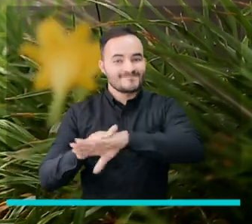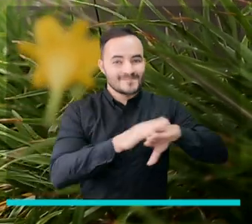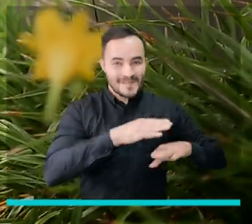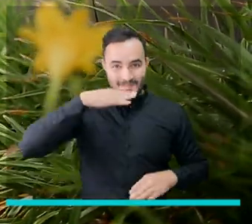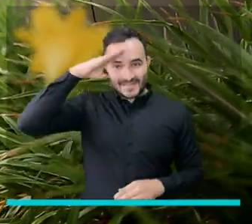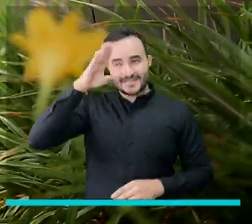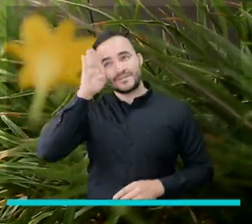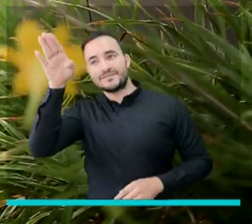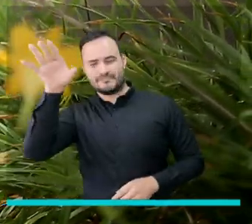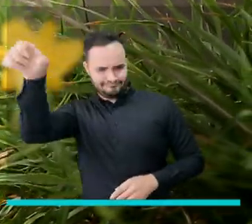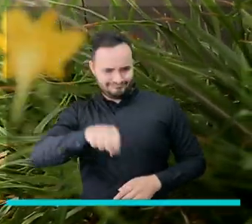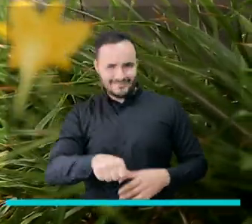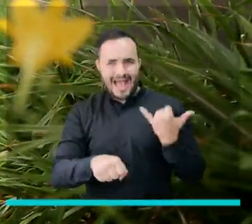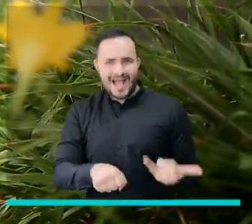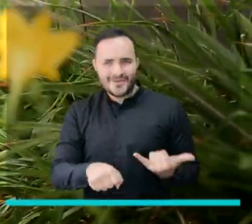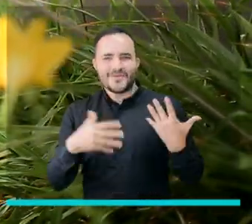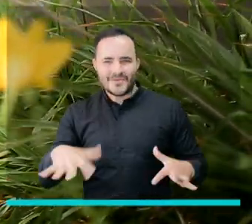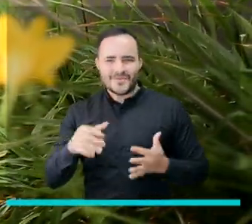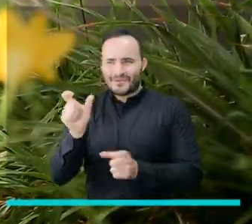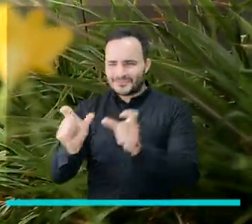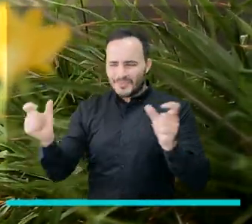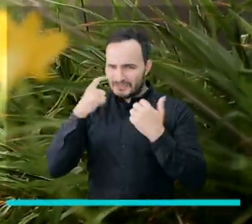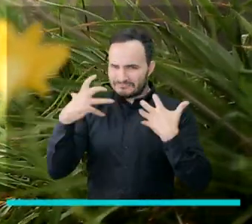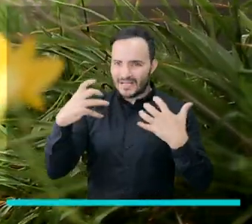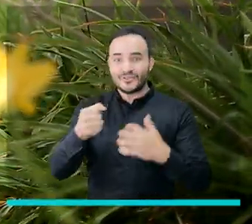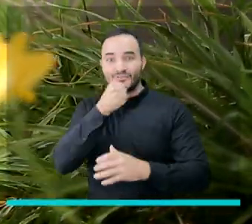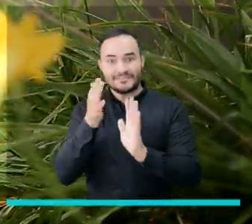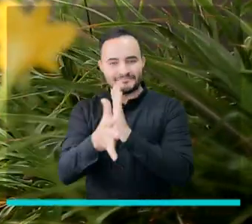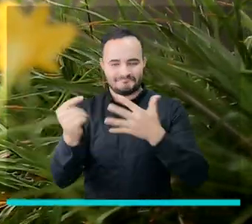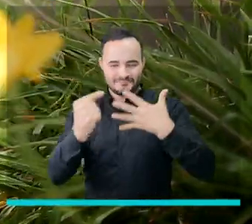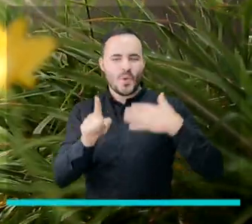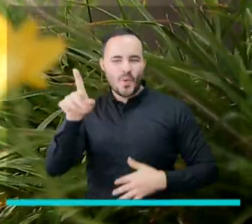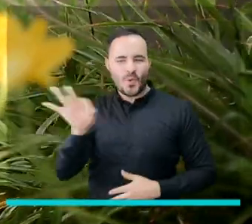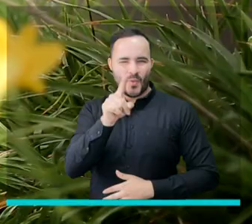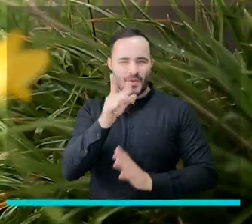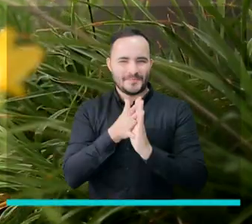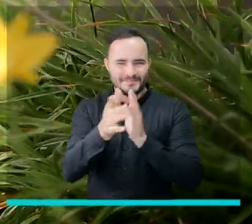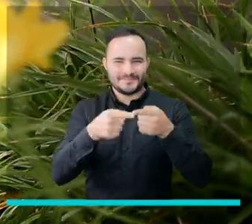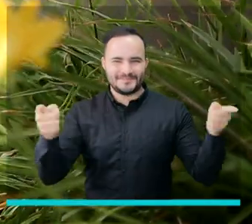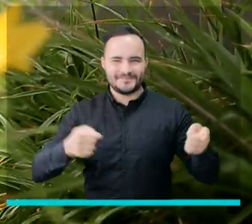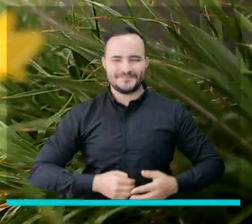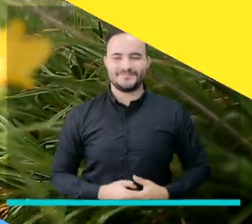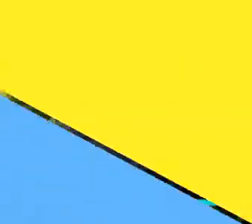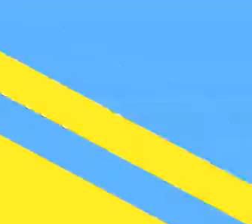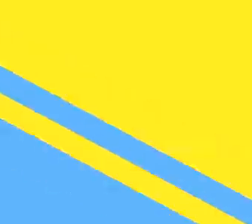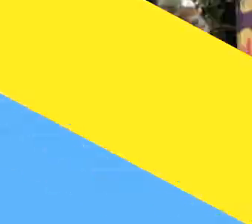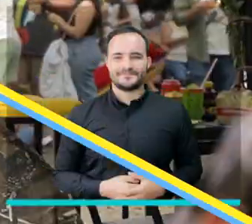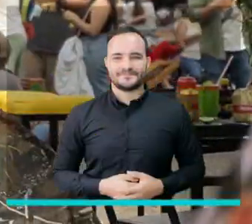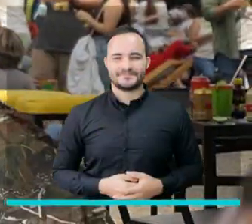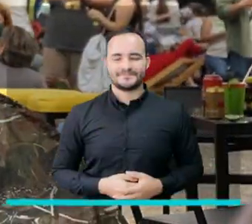Nuestra Medellín Futuro está llena de personajes, historias y noticias. Conoce una de ellas a continuación.